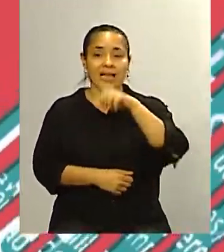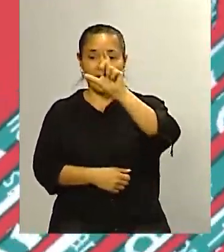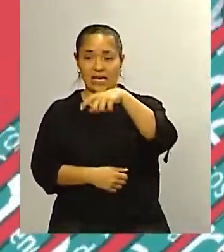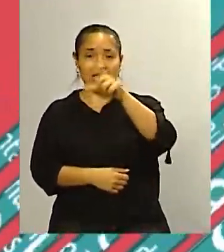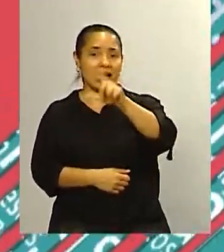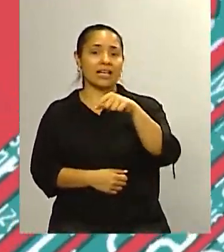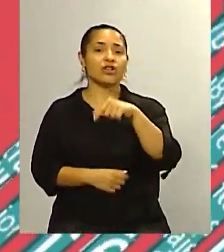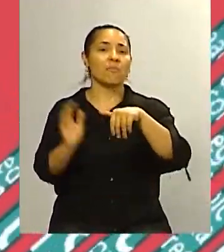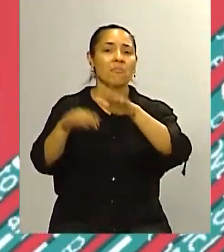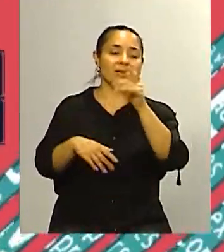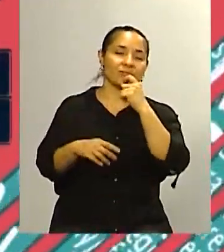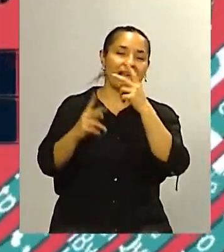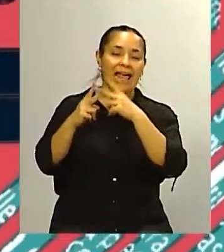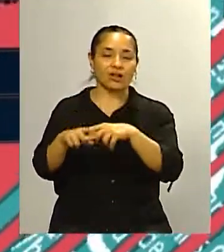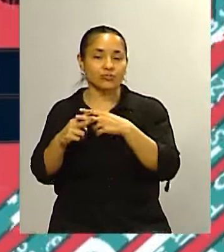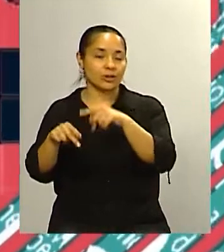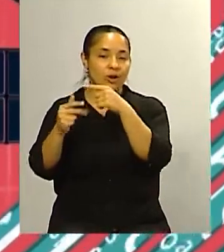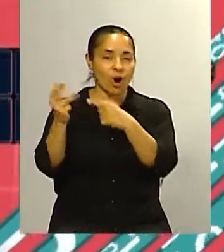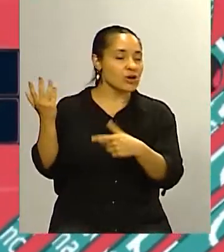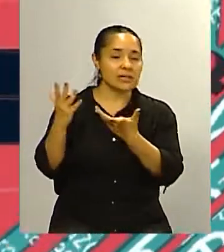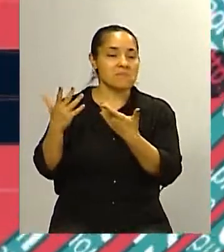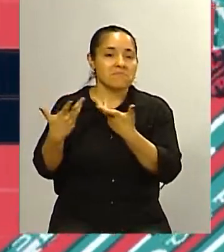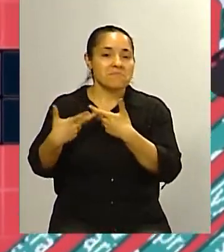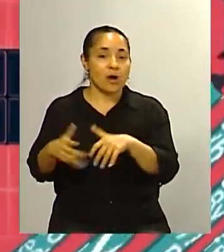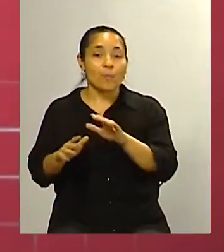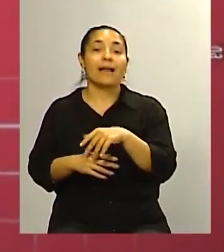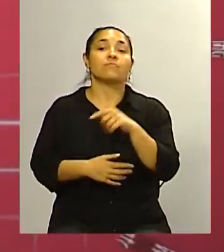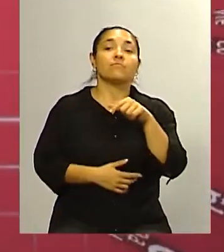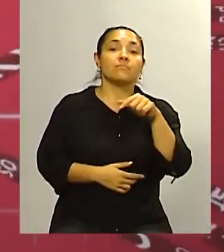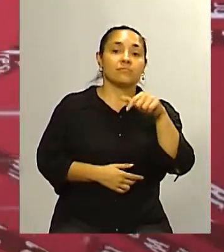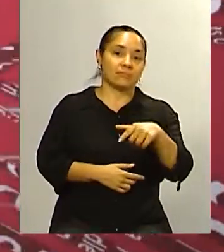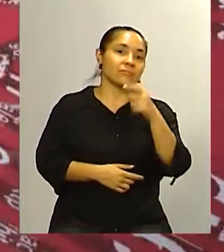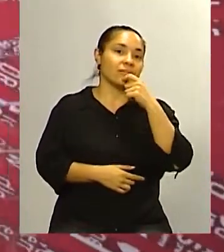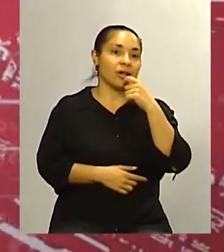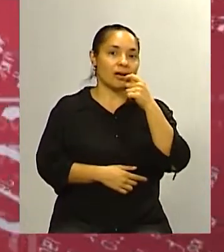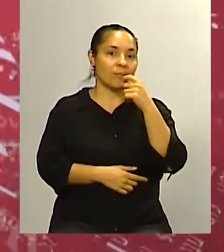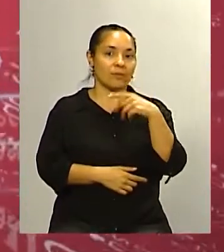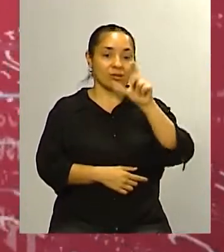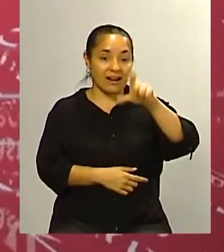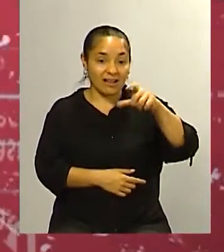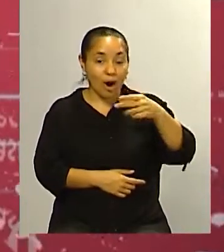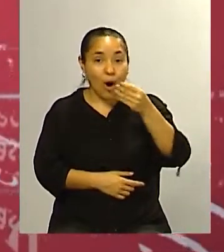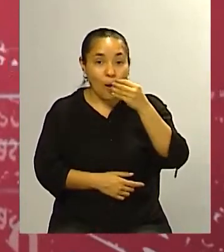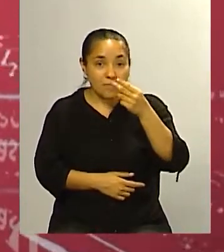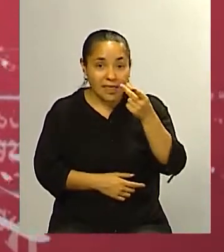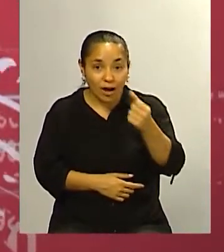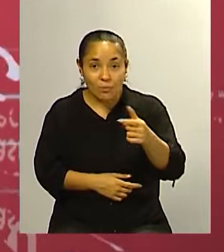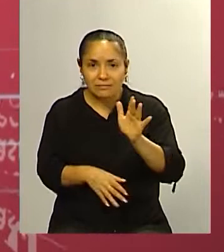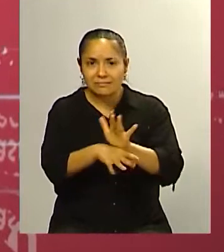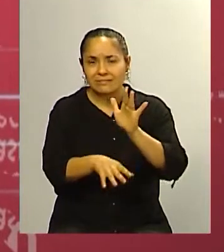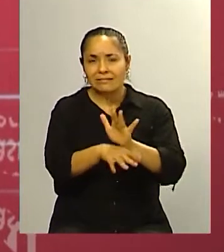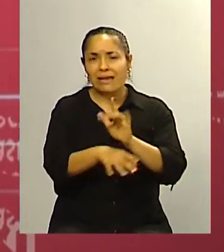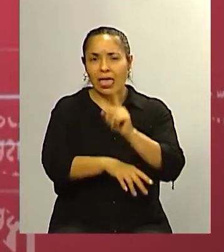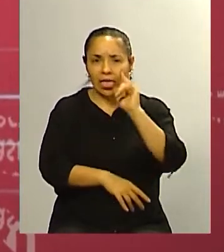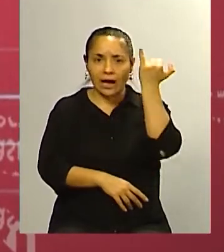electrodomésticos ni hablar de lo que significa el nivel de endeudamiento cuando compras comida con el plástico son señales